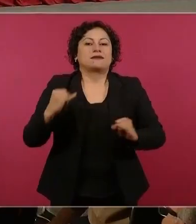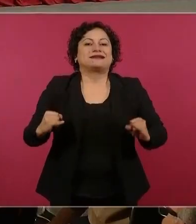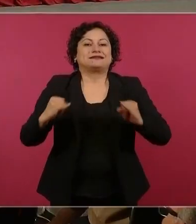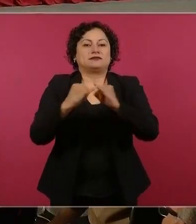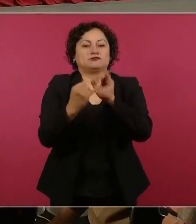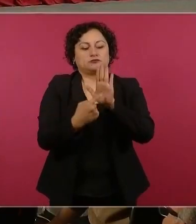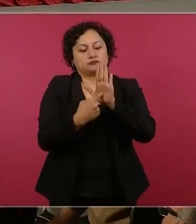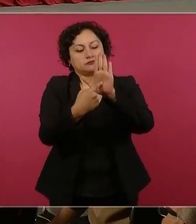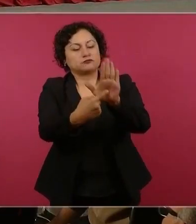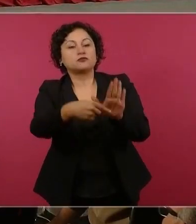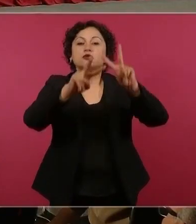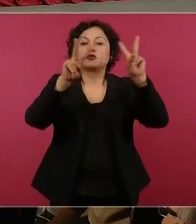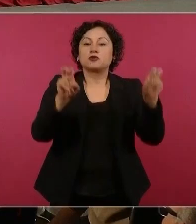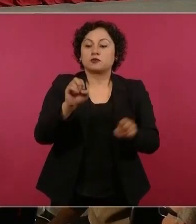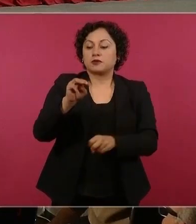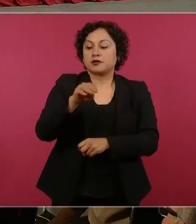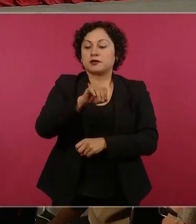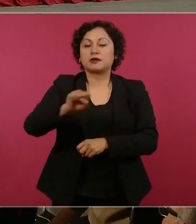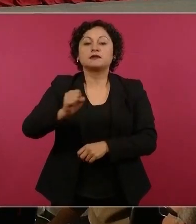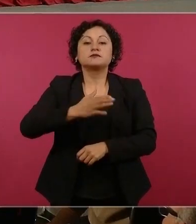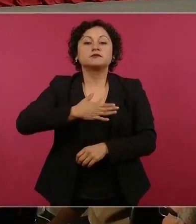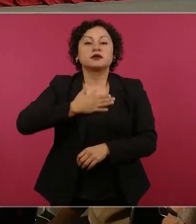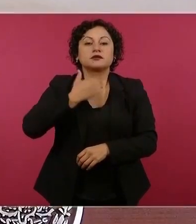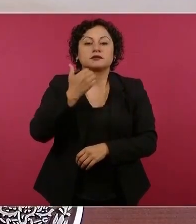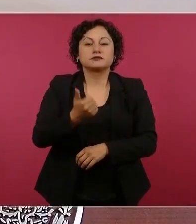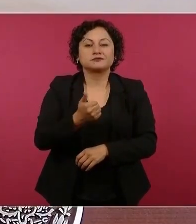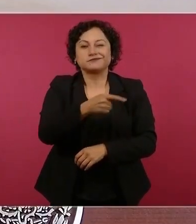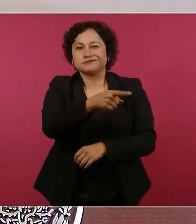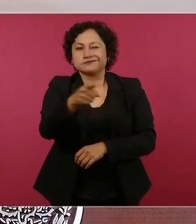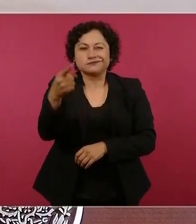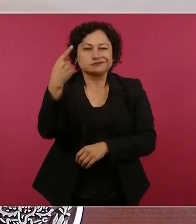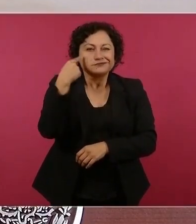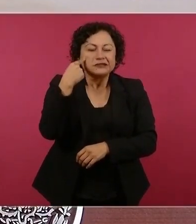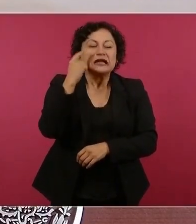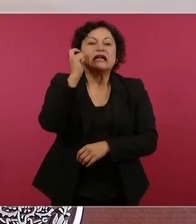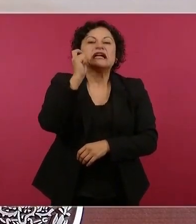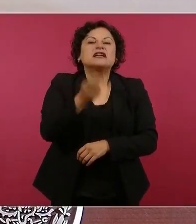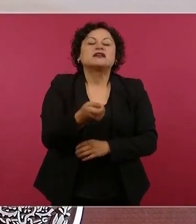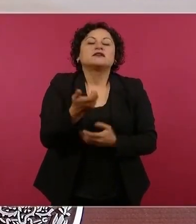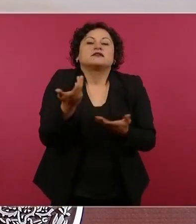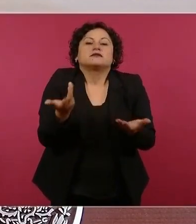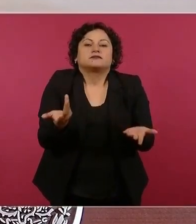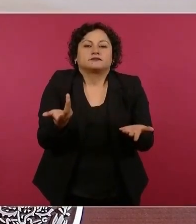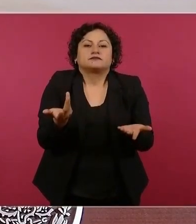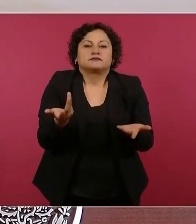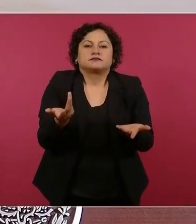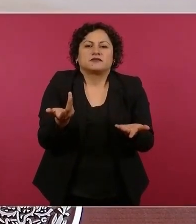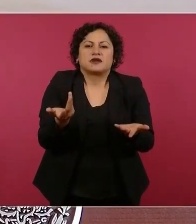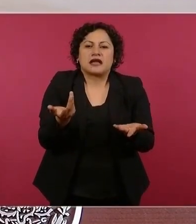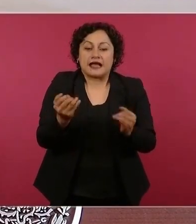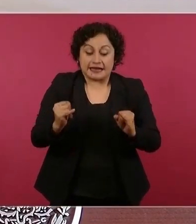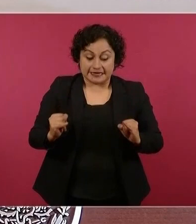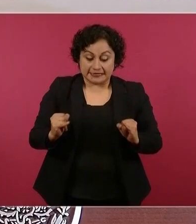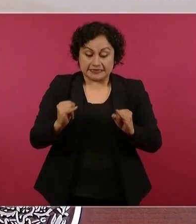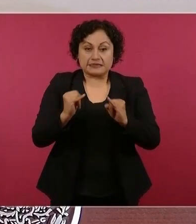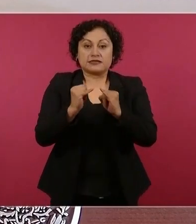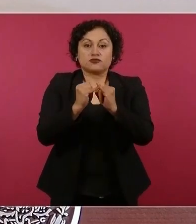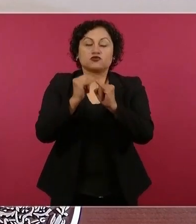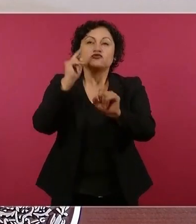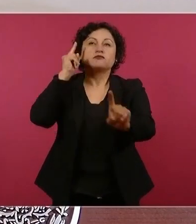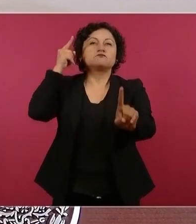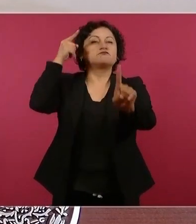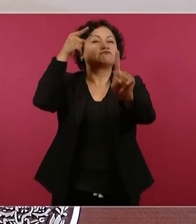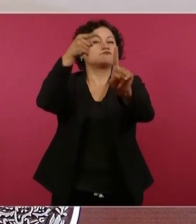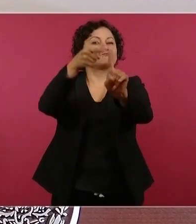hacer. IMSS, bienestar. ¿De qué hablamos cuando decimos que es y está destinada a ser la mejor institución de atención